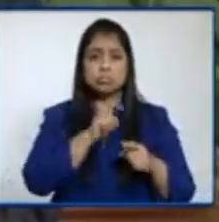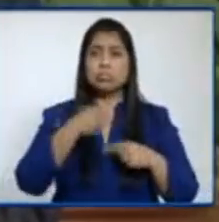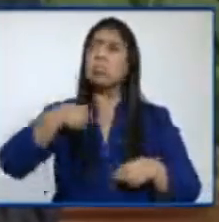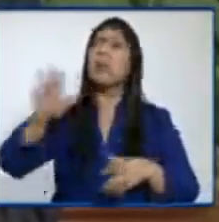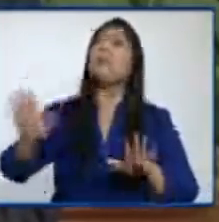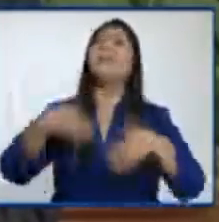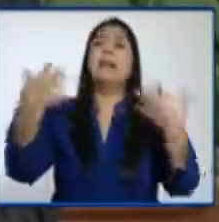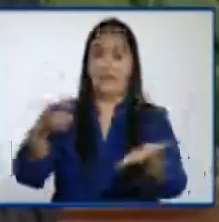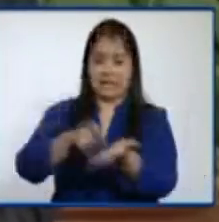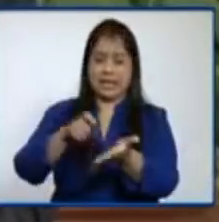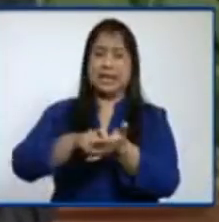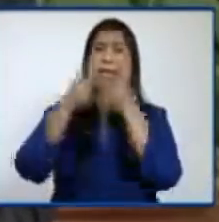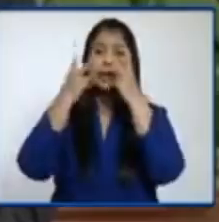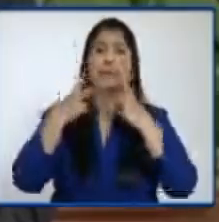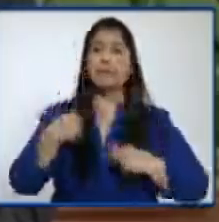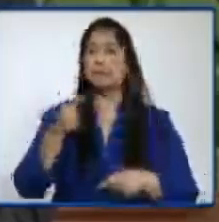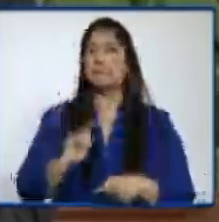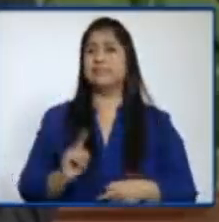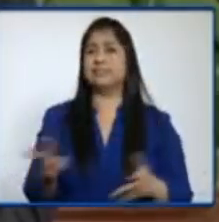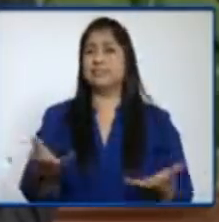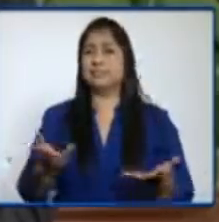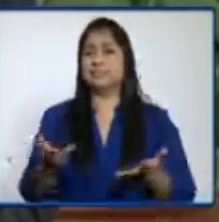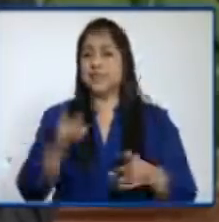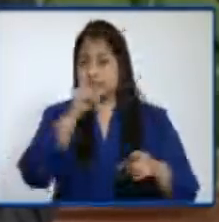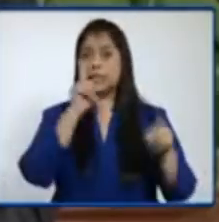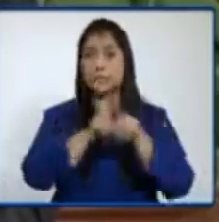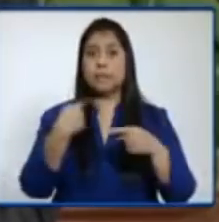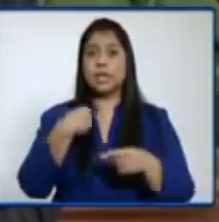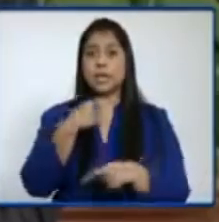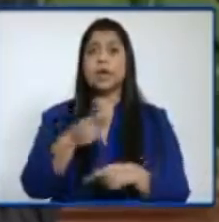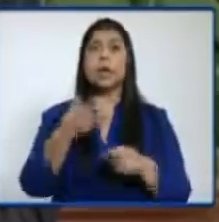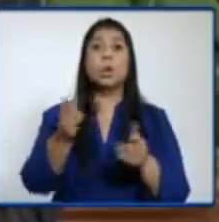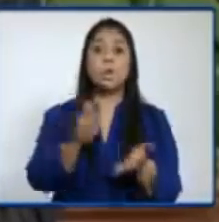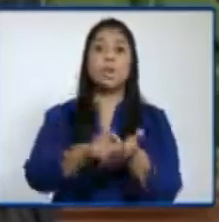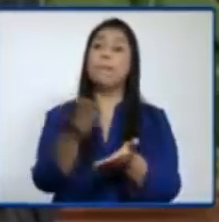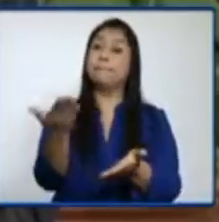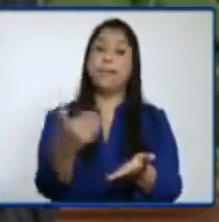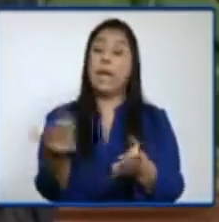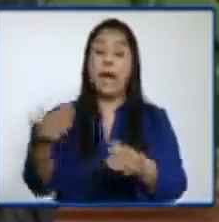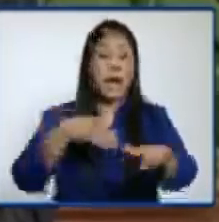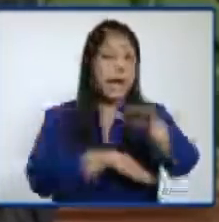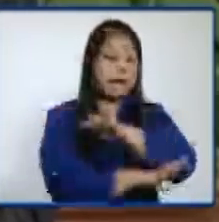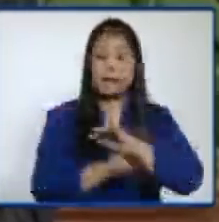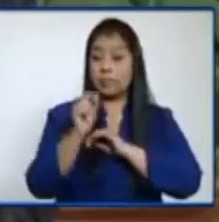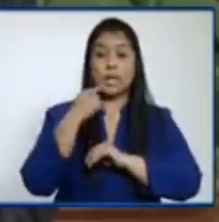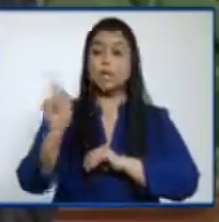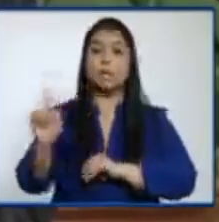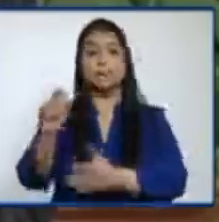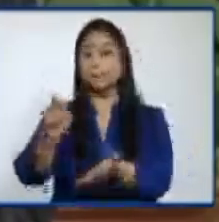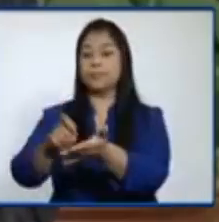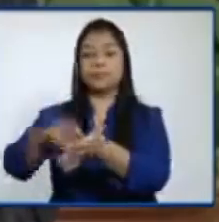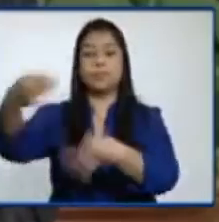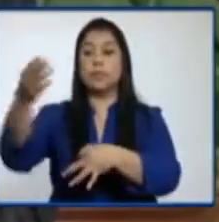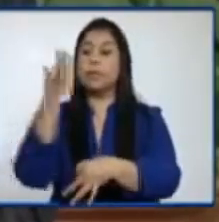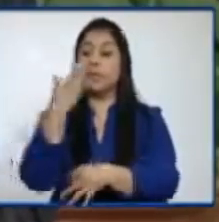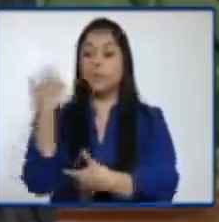es correcto que se haga una prueba de hisopado, ni mucho menos como un requisito para acudir presencialmente